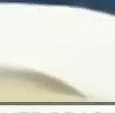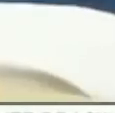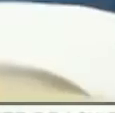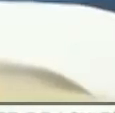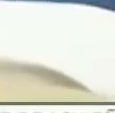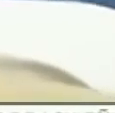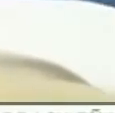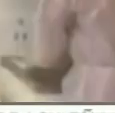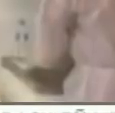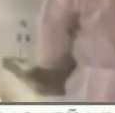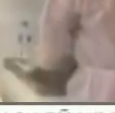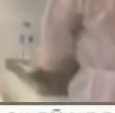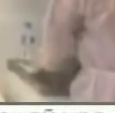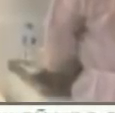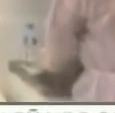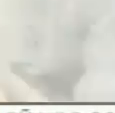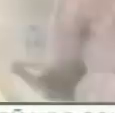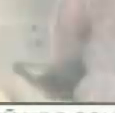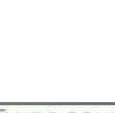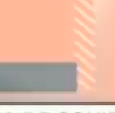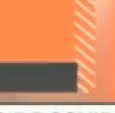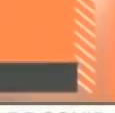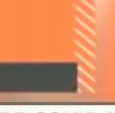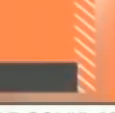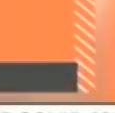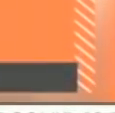peligrosamente, en 17 estados, del país,